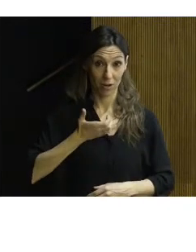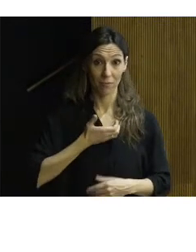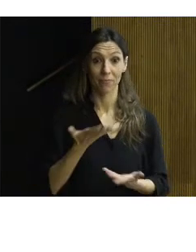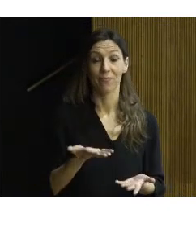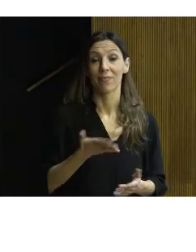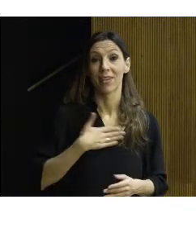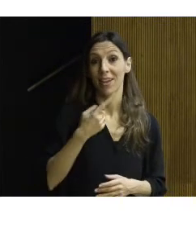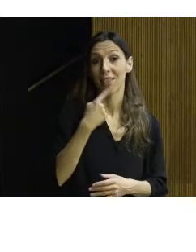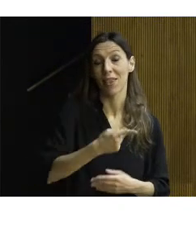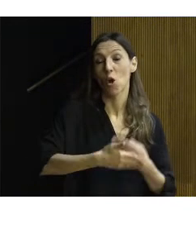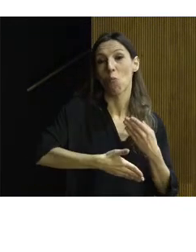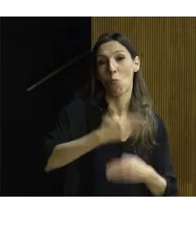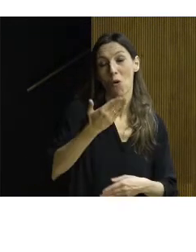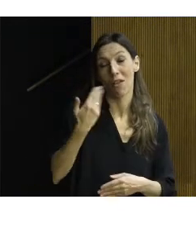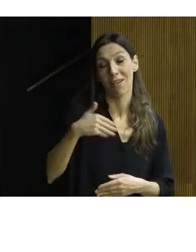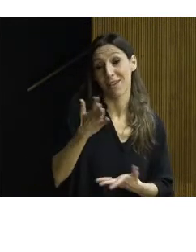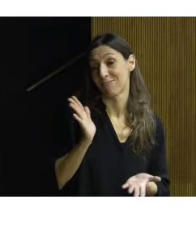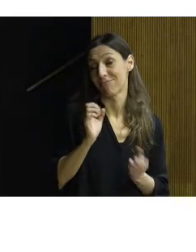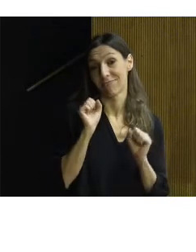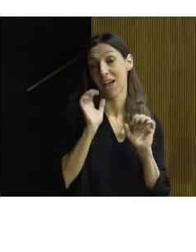pasan de moda y las sensibilidades cambian.